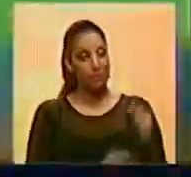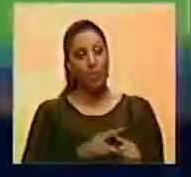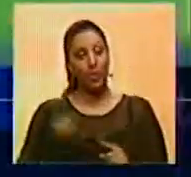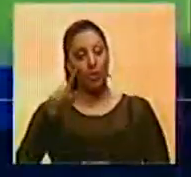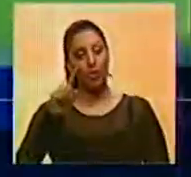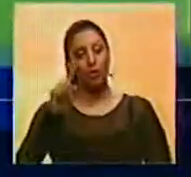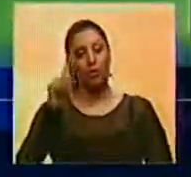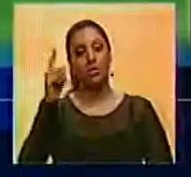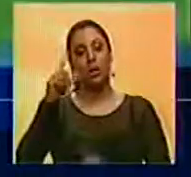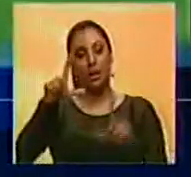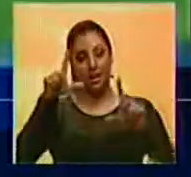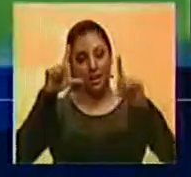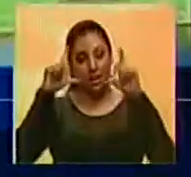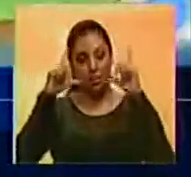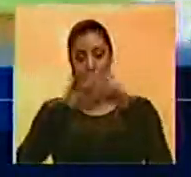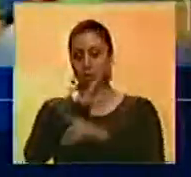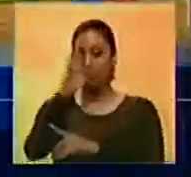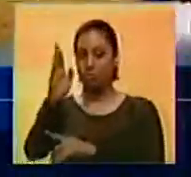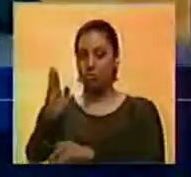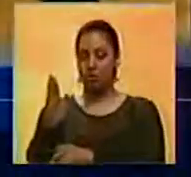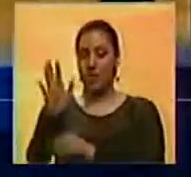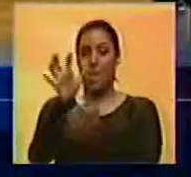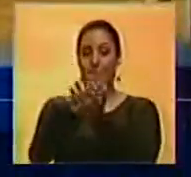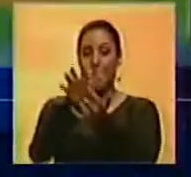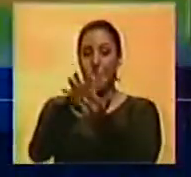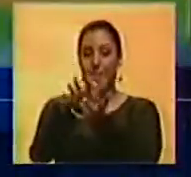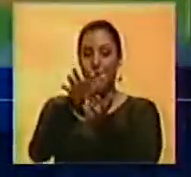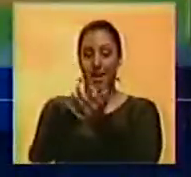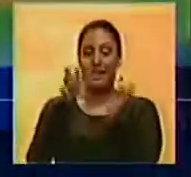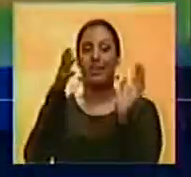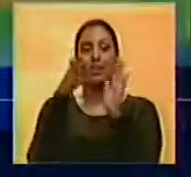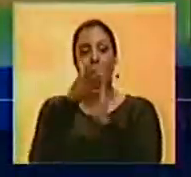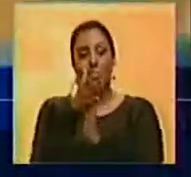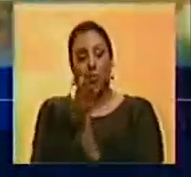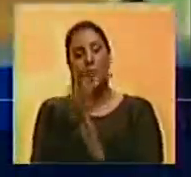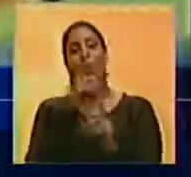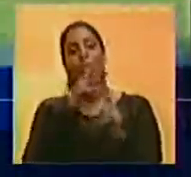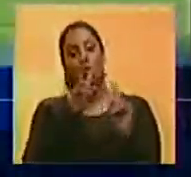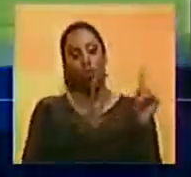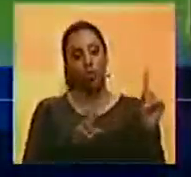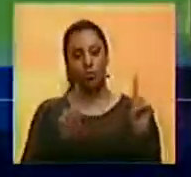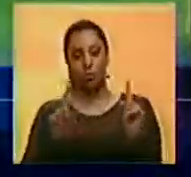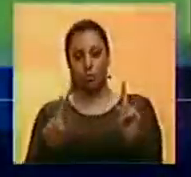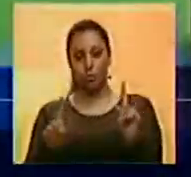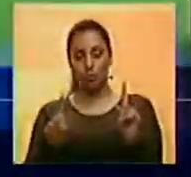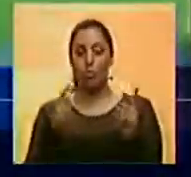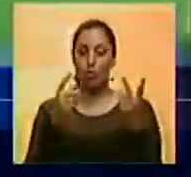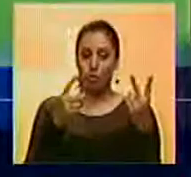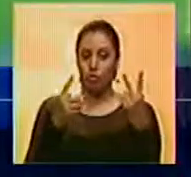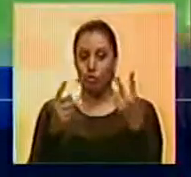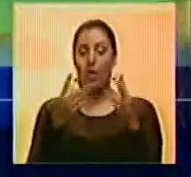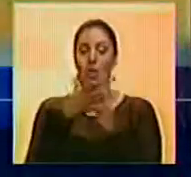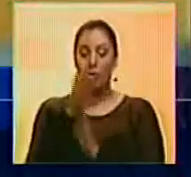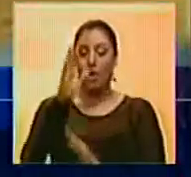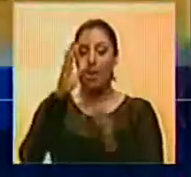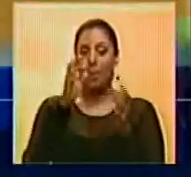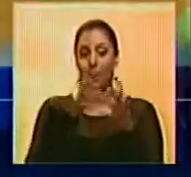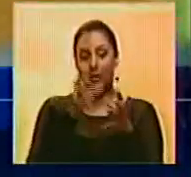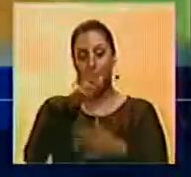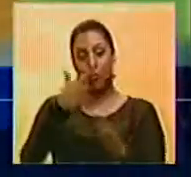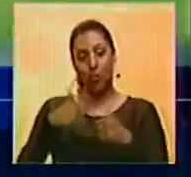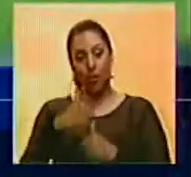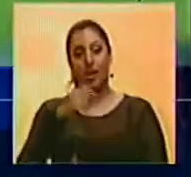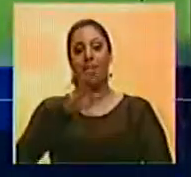Bien por la mar, La Guaira derrotó a Margarita con otra pizarra cerrada. Dos a una la victoria para Tiburones. Los insulares